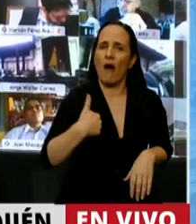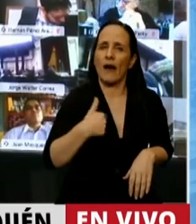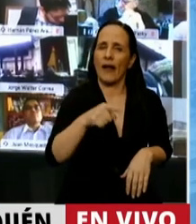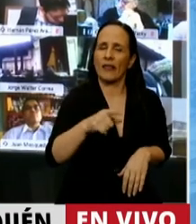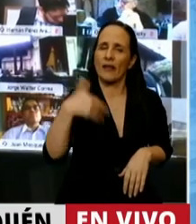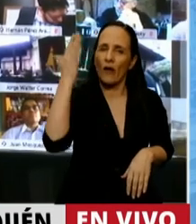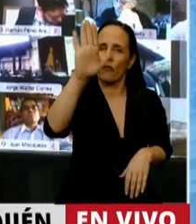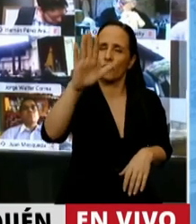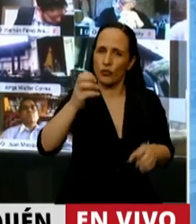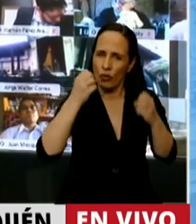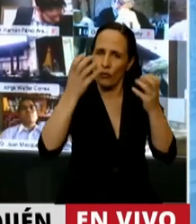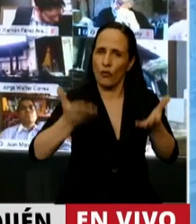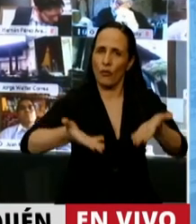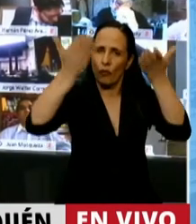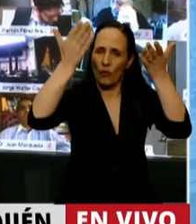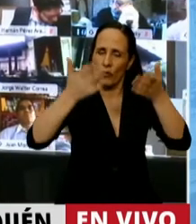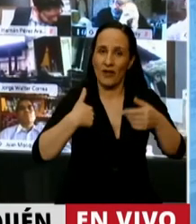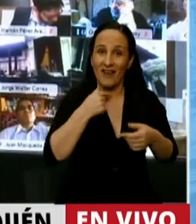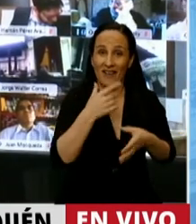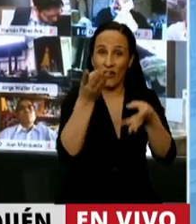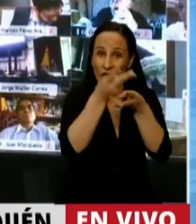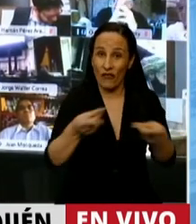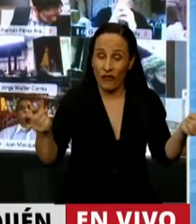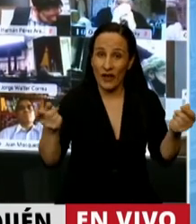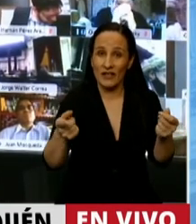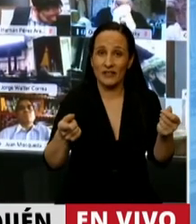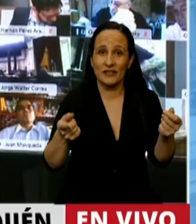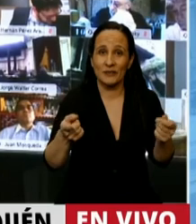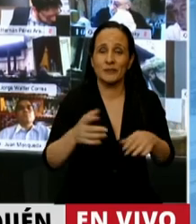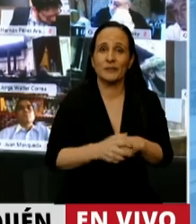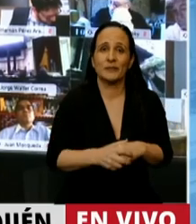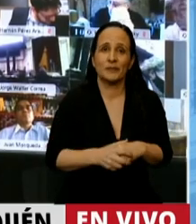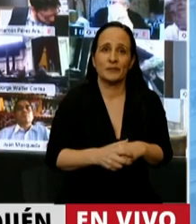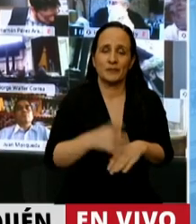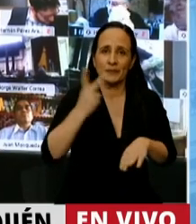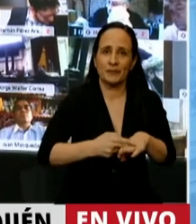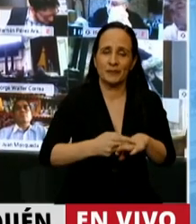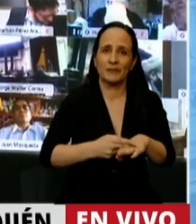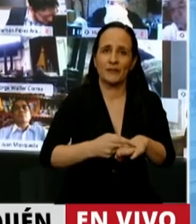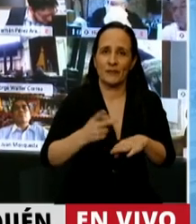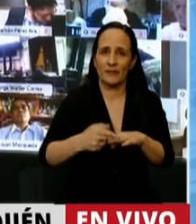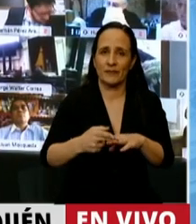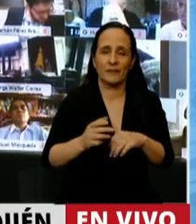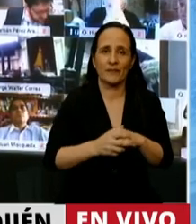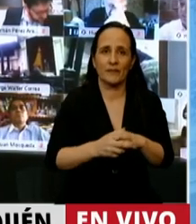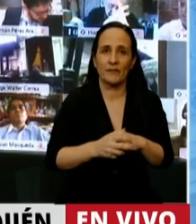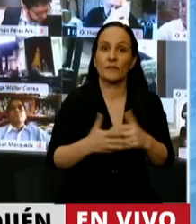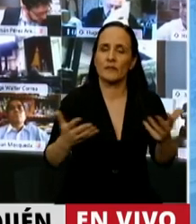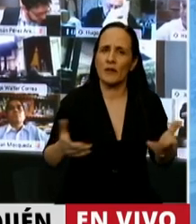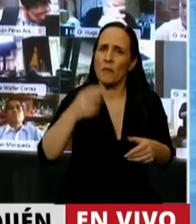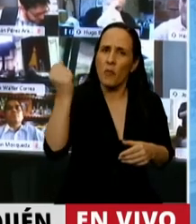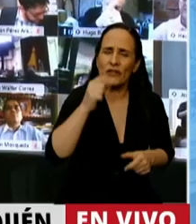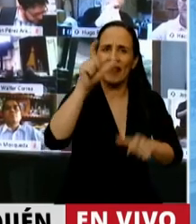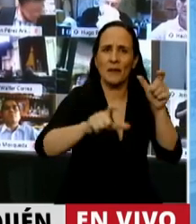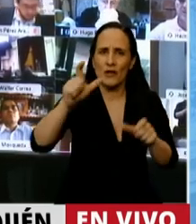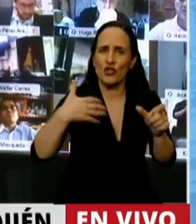grandeza. Quiero cerrar con mucha, hemos dado a la unidad de todos los argentinos y